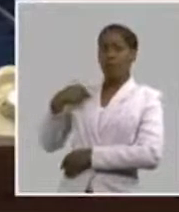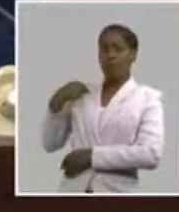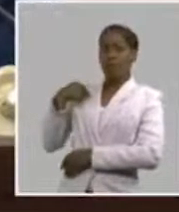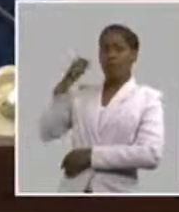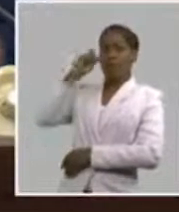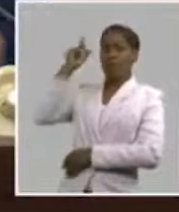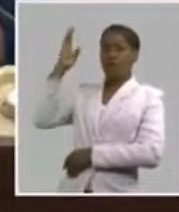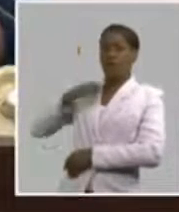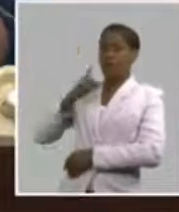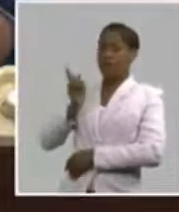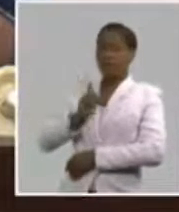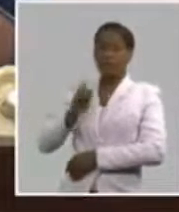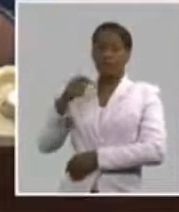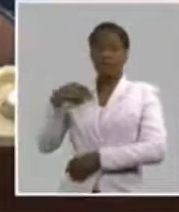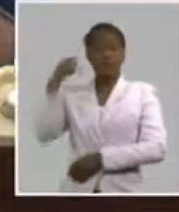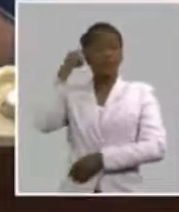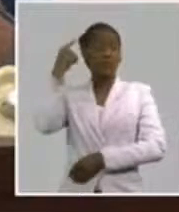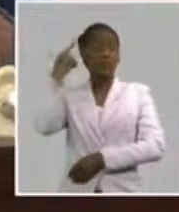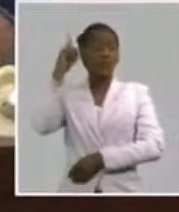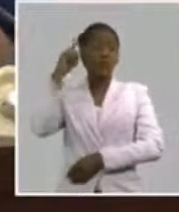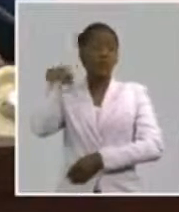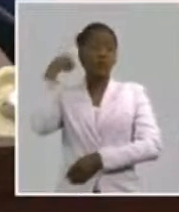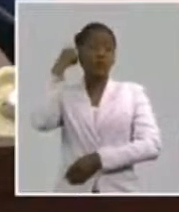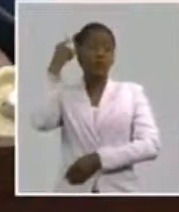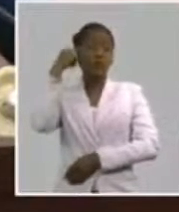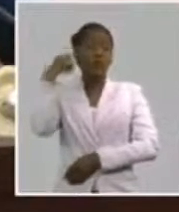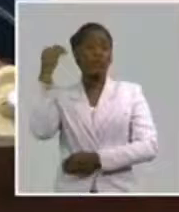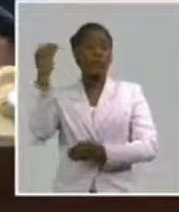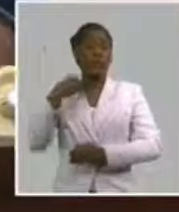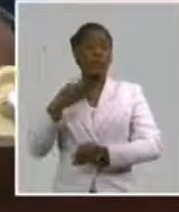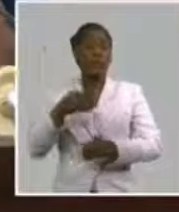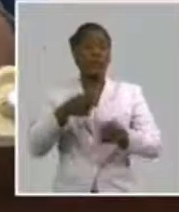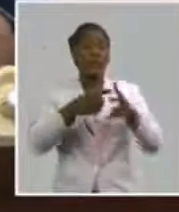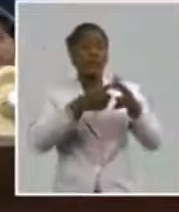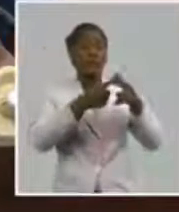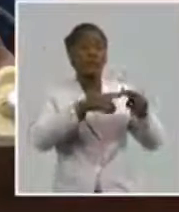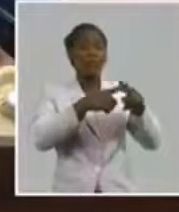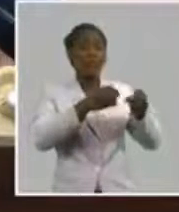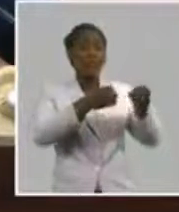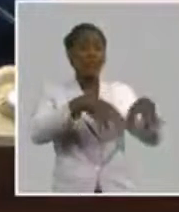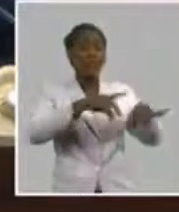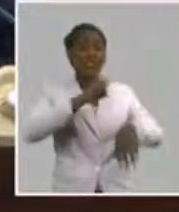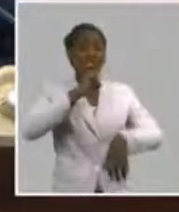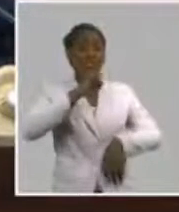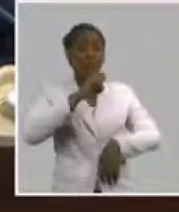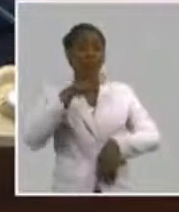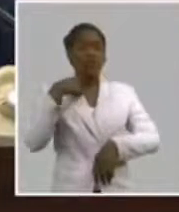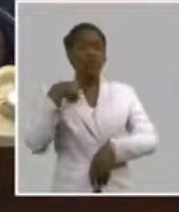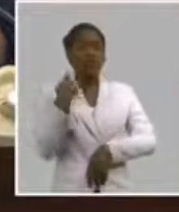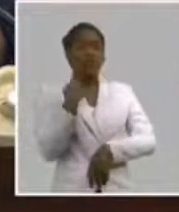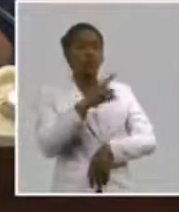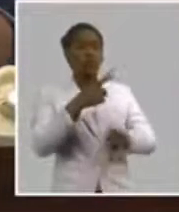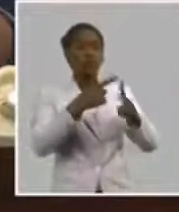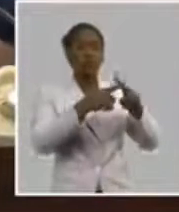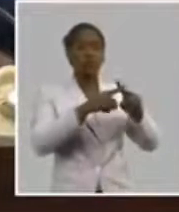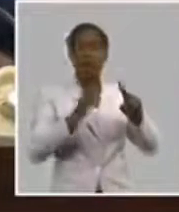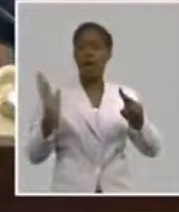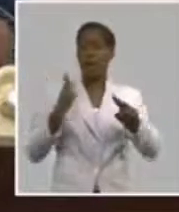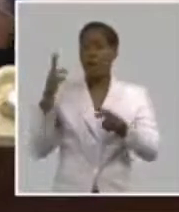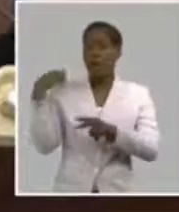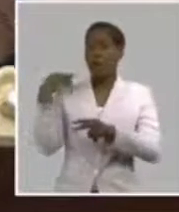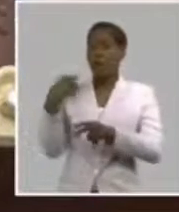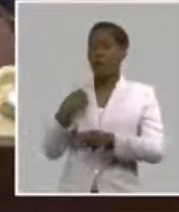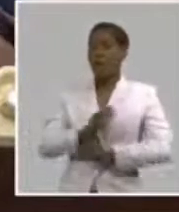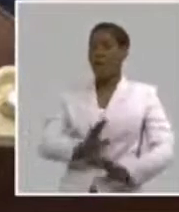Tienen que ser capaces para cuando están ante problemas complejos, plantear alternativas. Si en la estructura en que